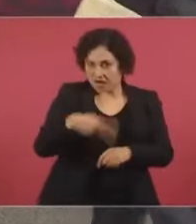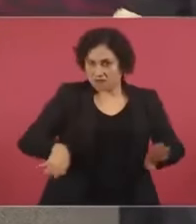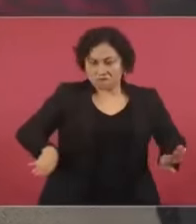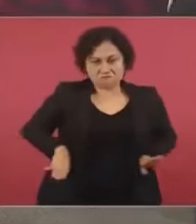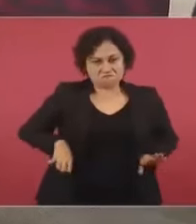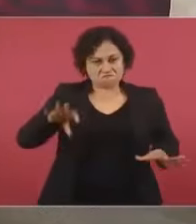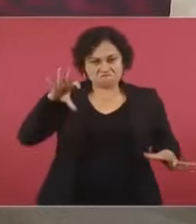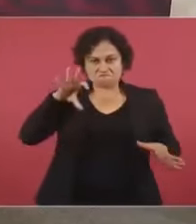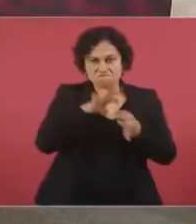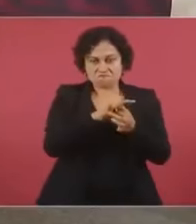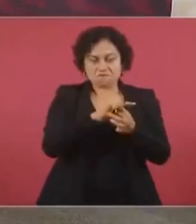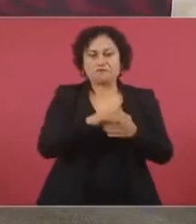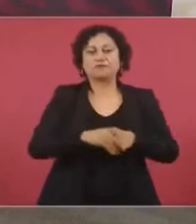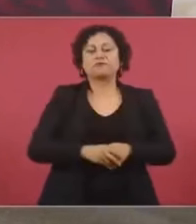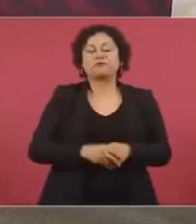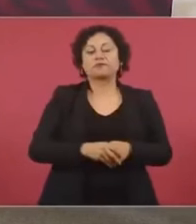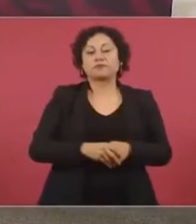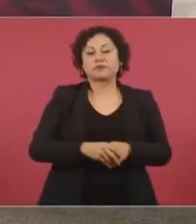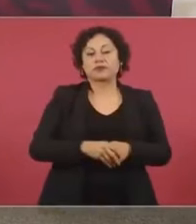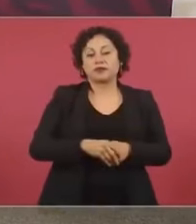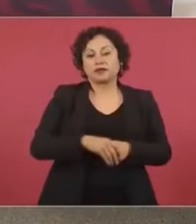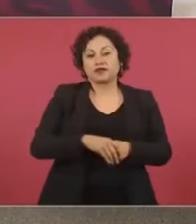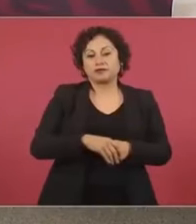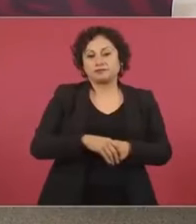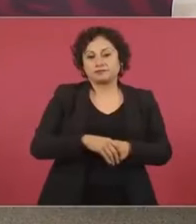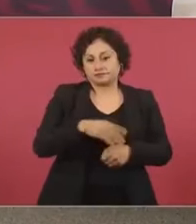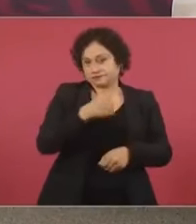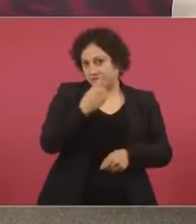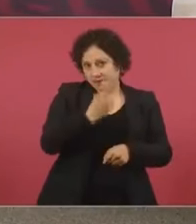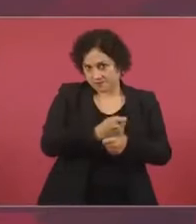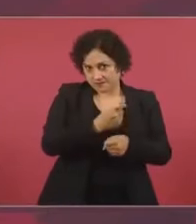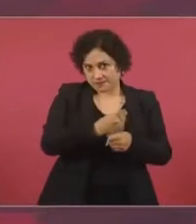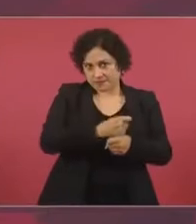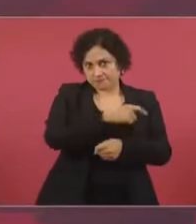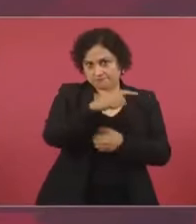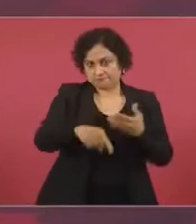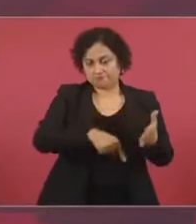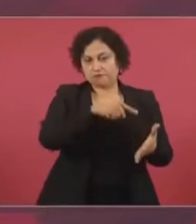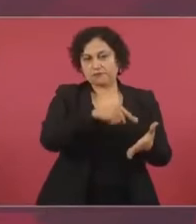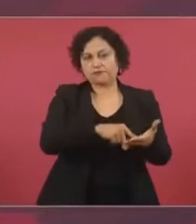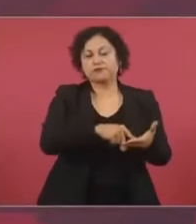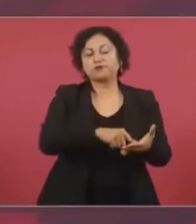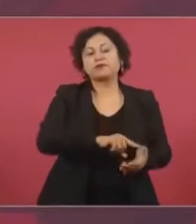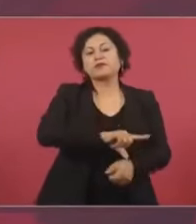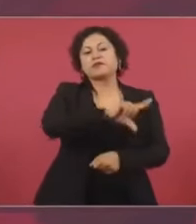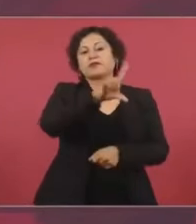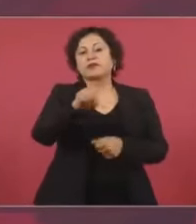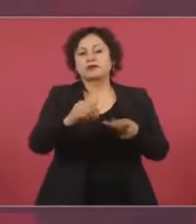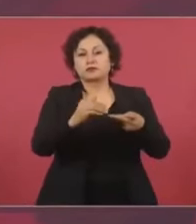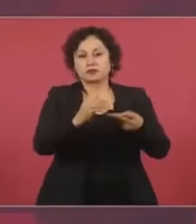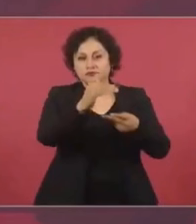Y en segundo lugar, claro, no tan